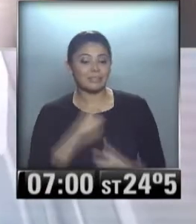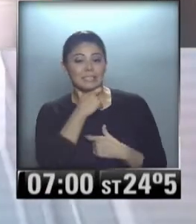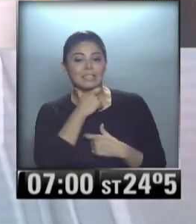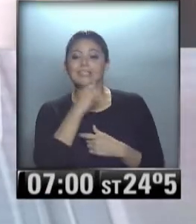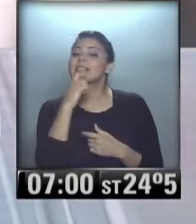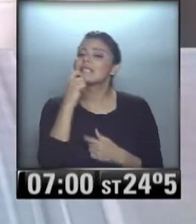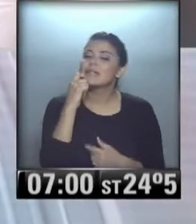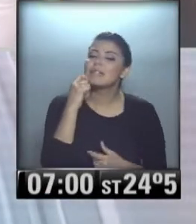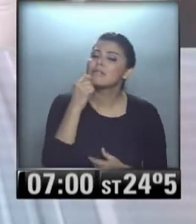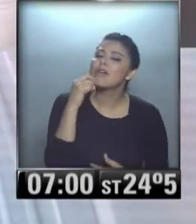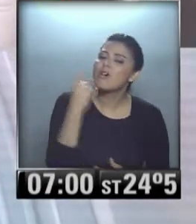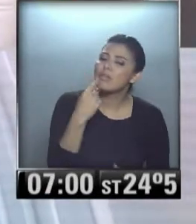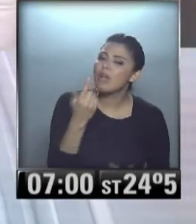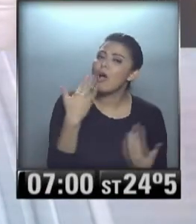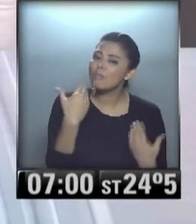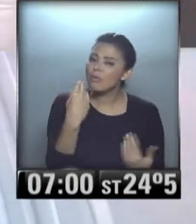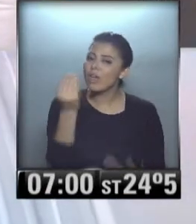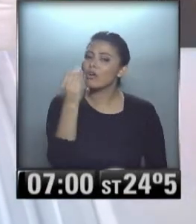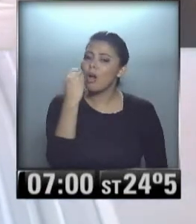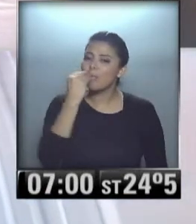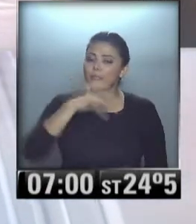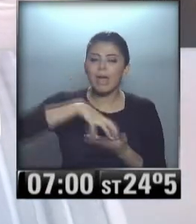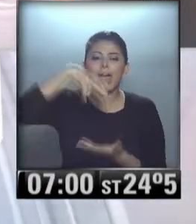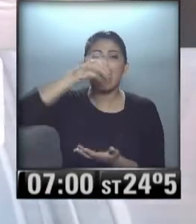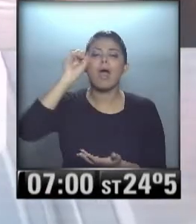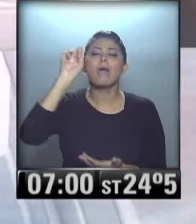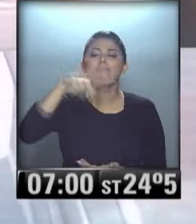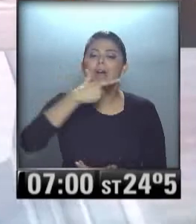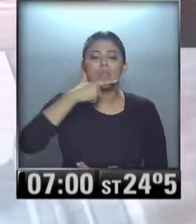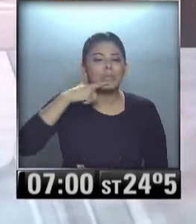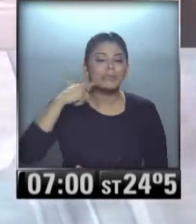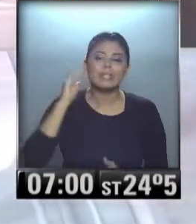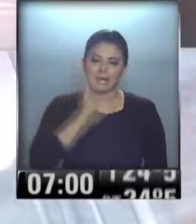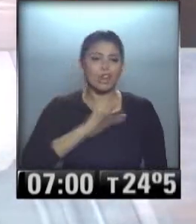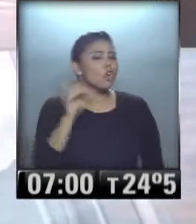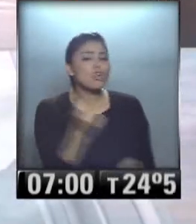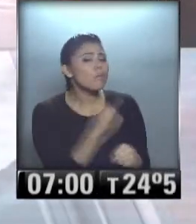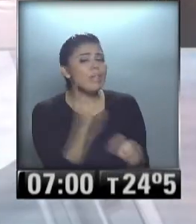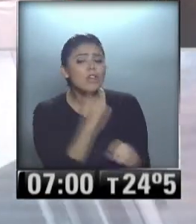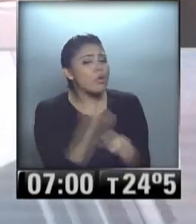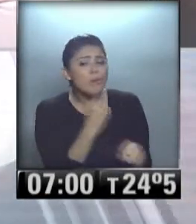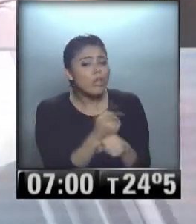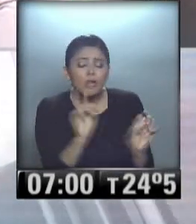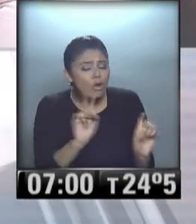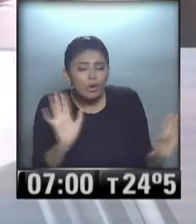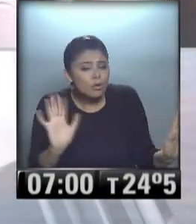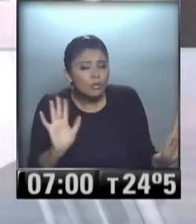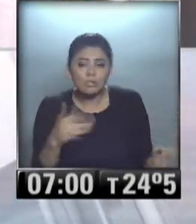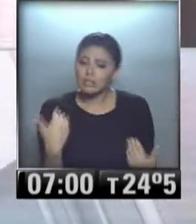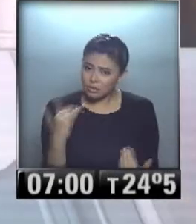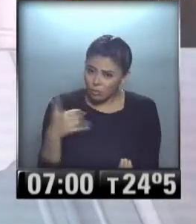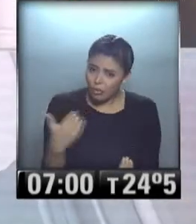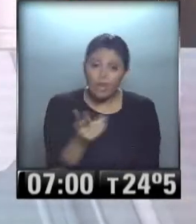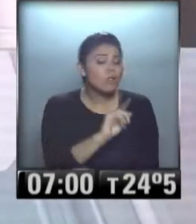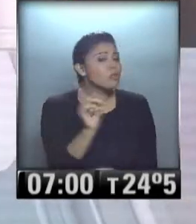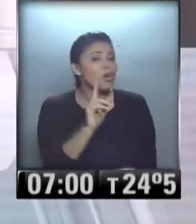Si la pregunta era, ¿podemos comer el pan dulce? Tranquilo, sin agobiante, calor. No, no, no hay una seguridad. No, no,